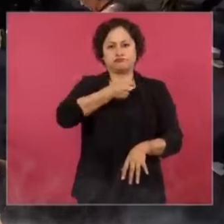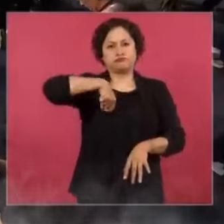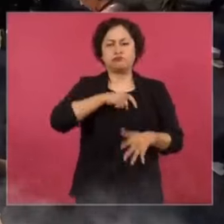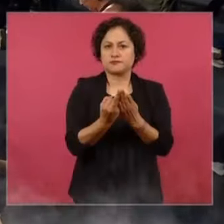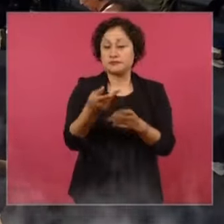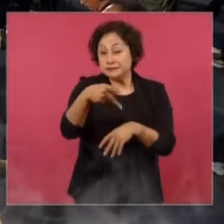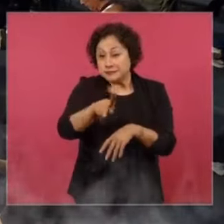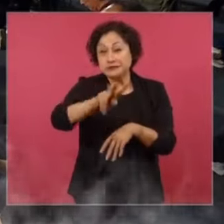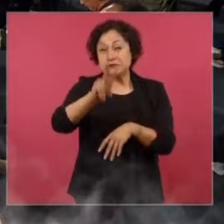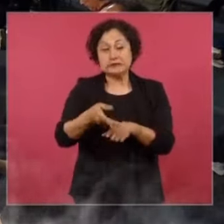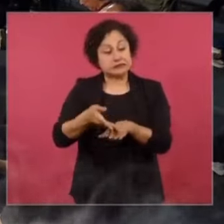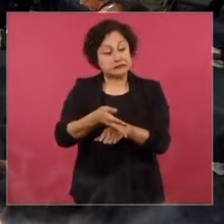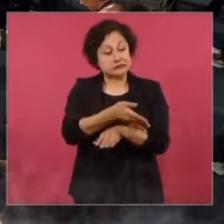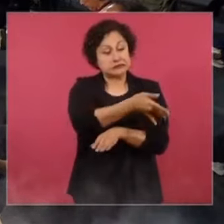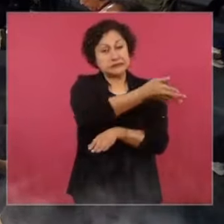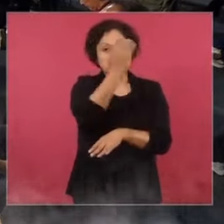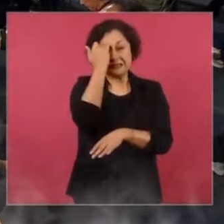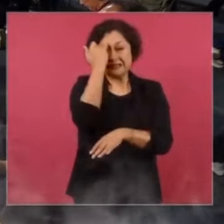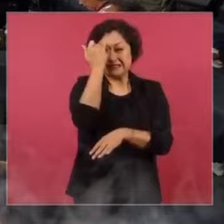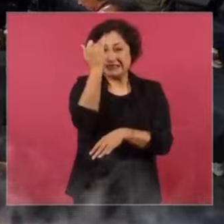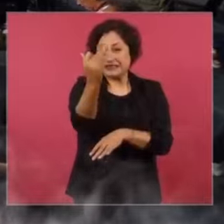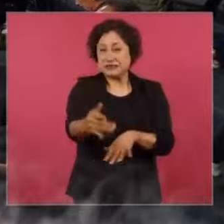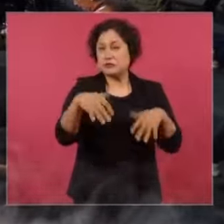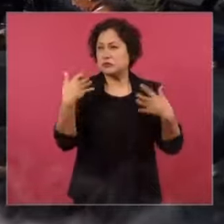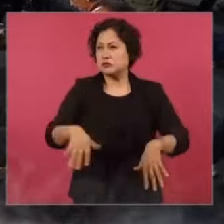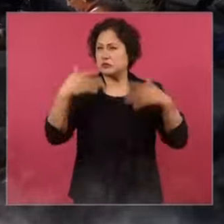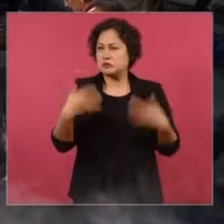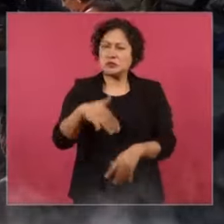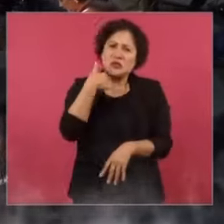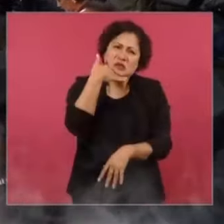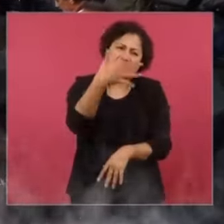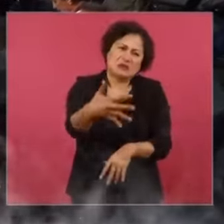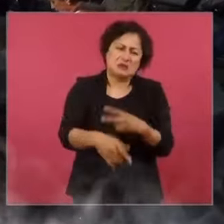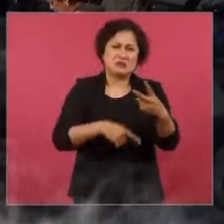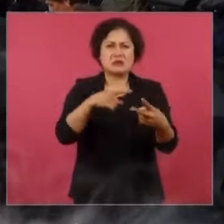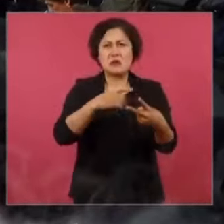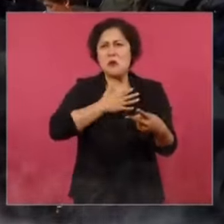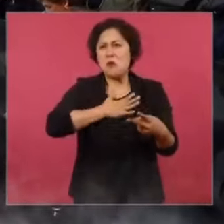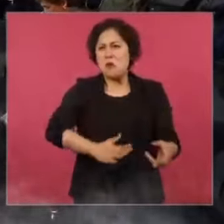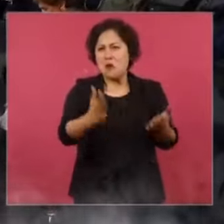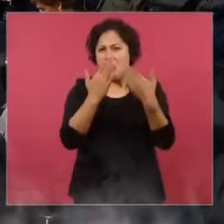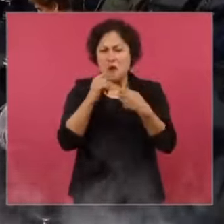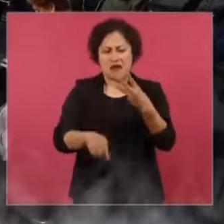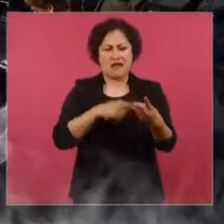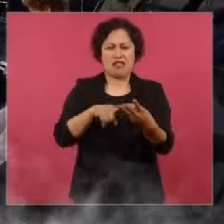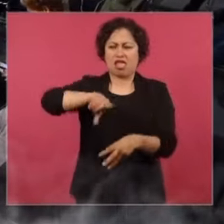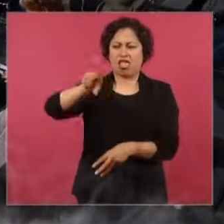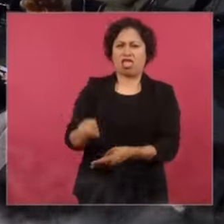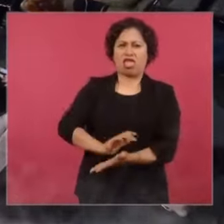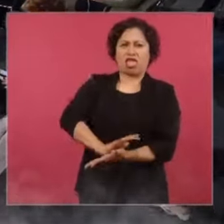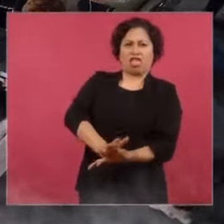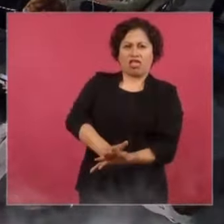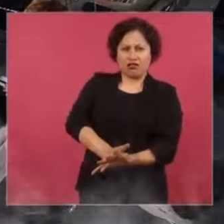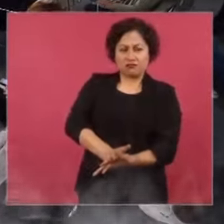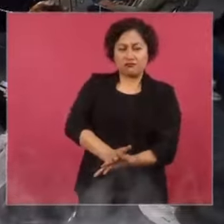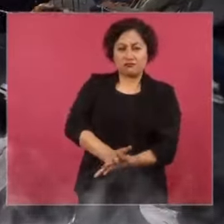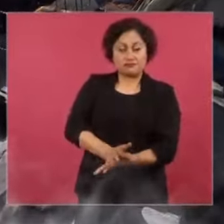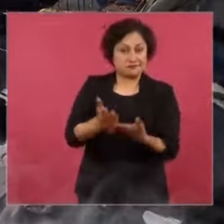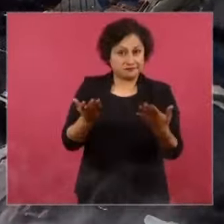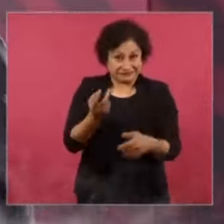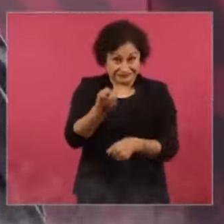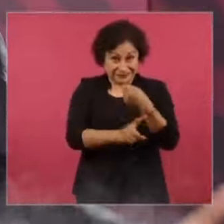arraigó tanto del régimen de corrupción, de injusticias, de privilegios, de desprecio al pueblo, de todos raíces,